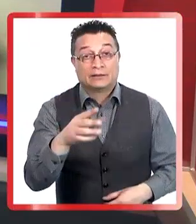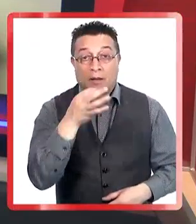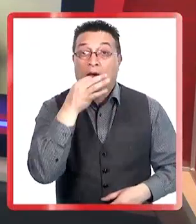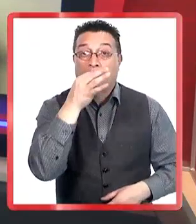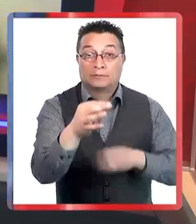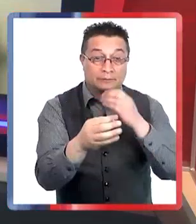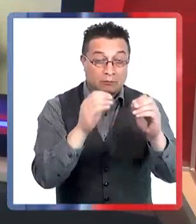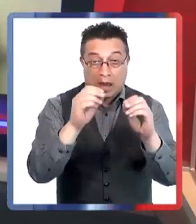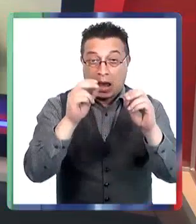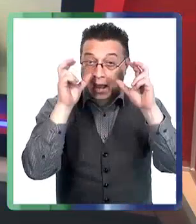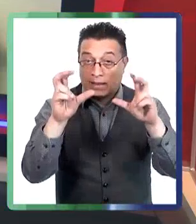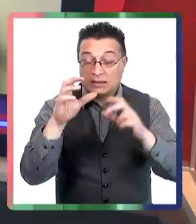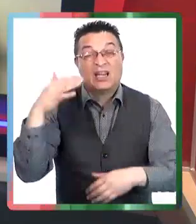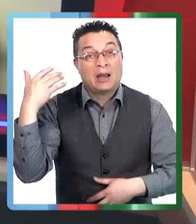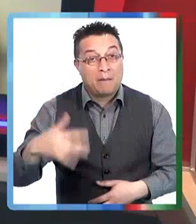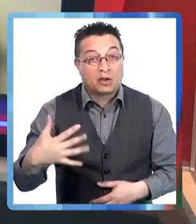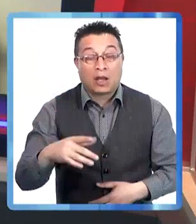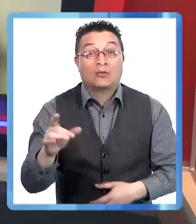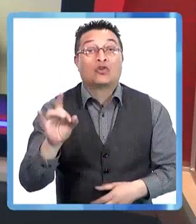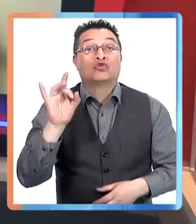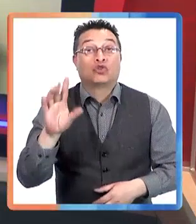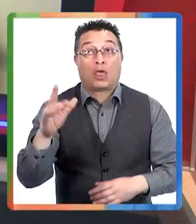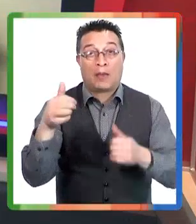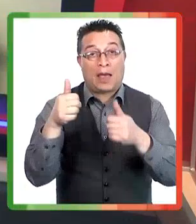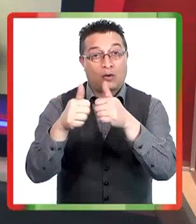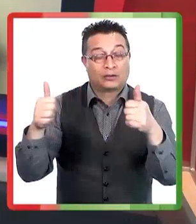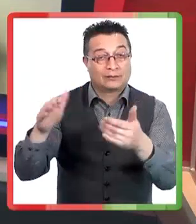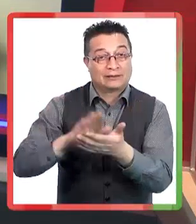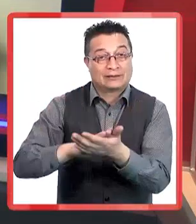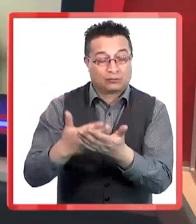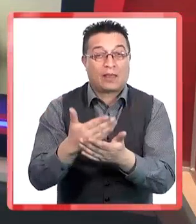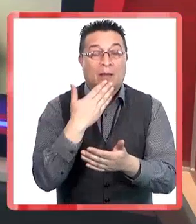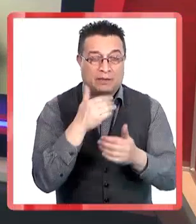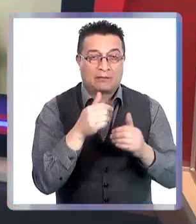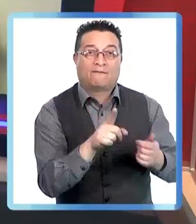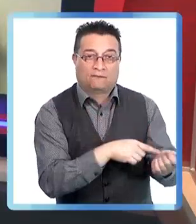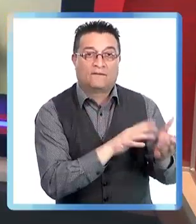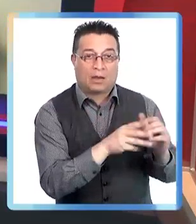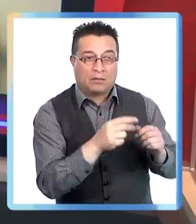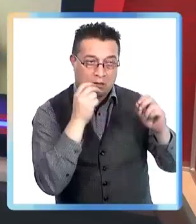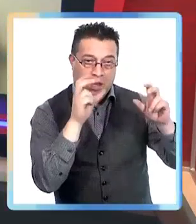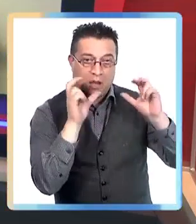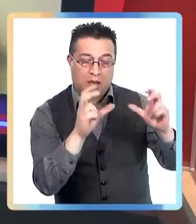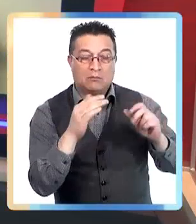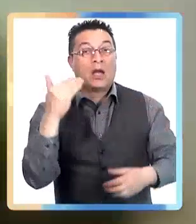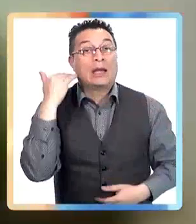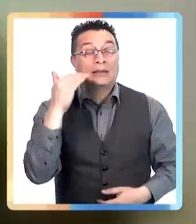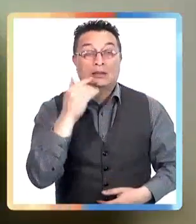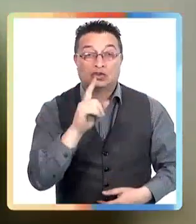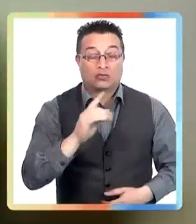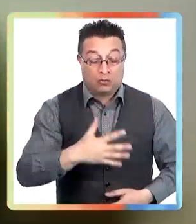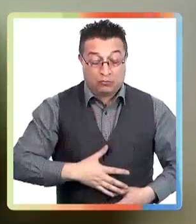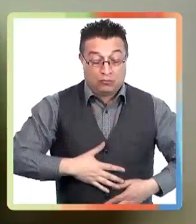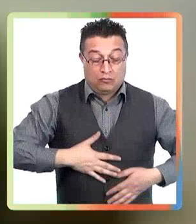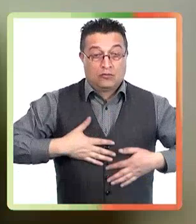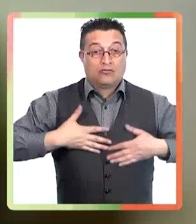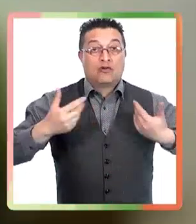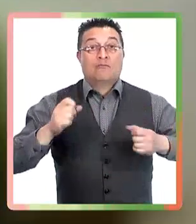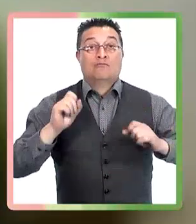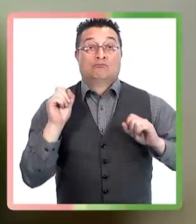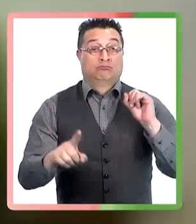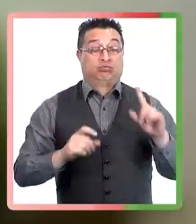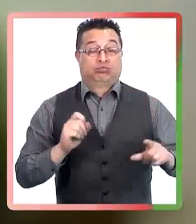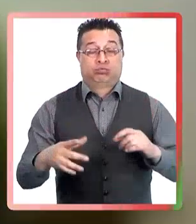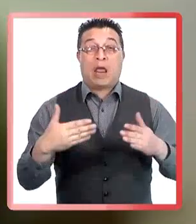suficientemente su sistema inmunológico, entonces nosotros, ¿de qué manera podemos protegerlos? Porque sí o sí se van a infectar, ¿verdad? Bueno, y eso nos habla de